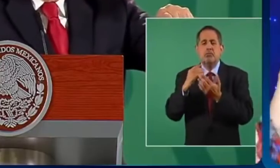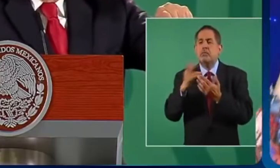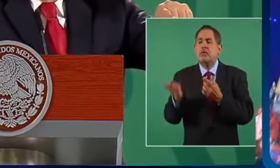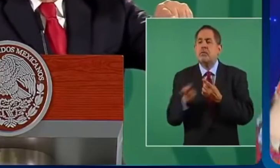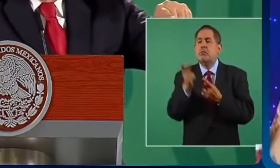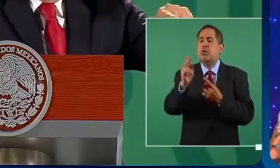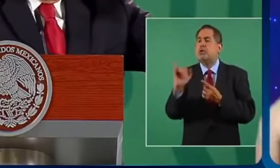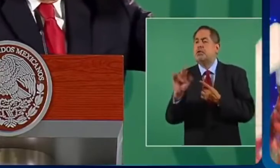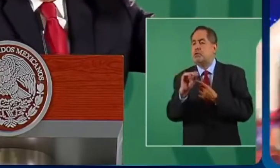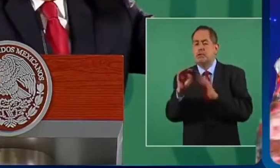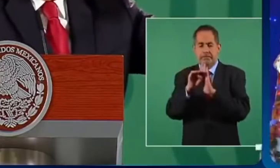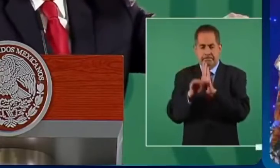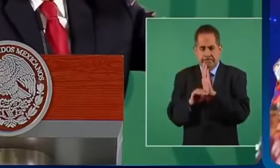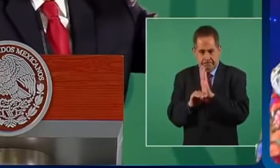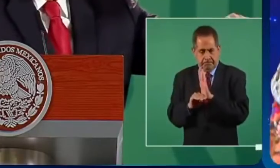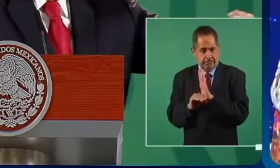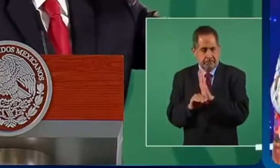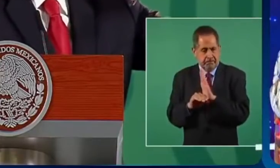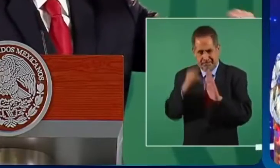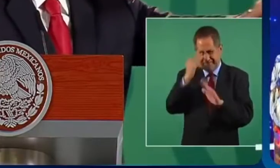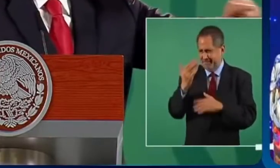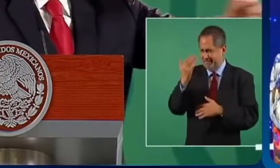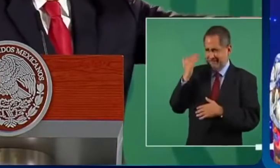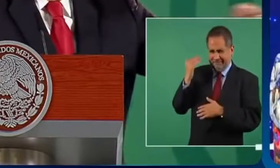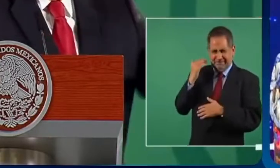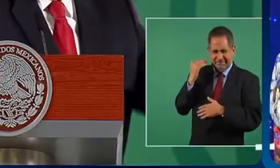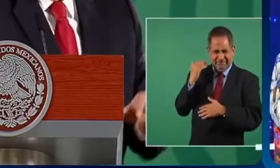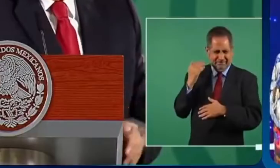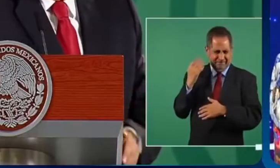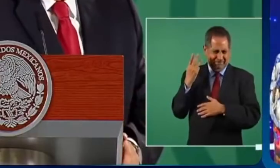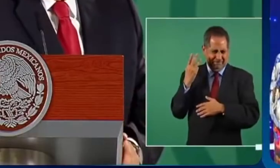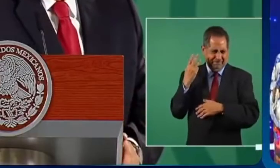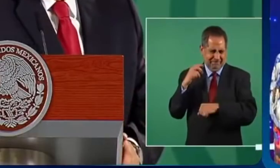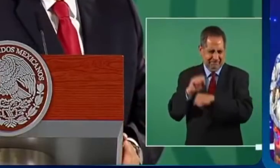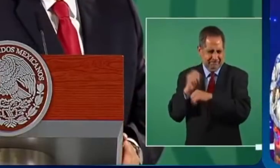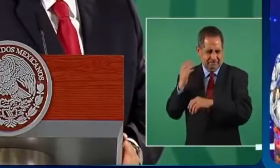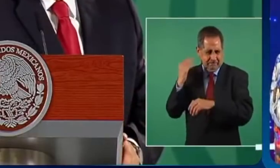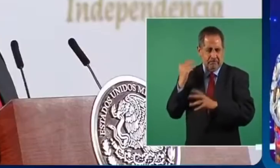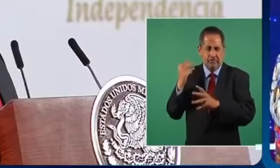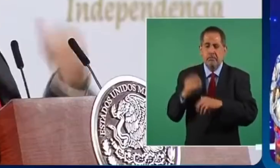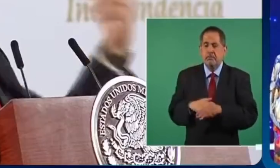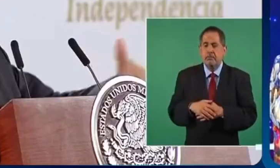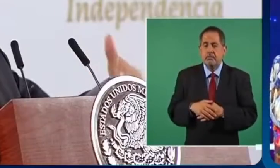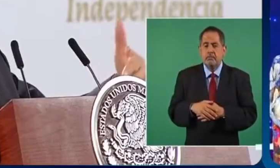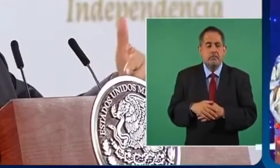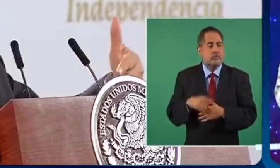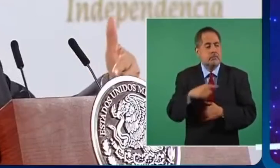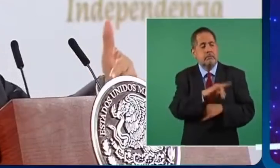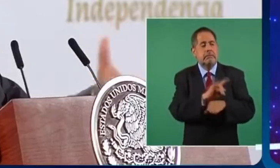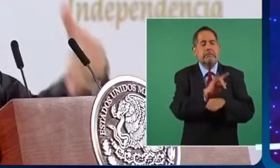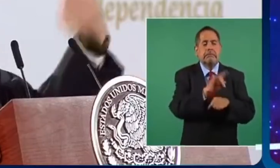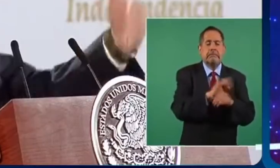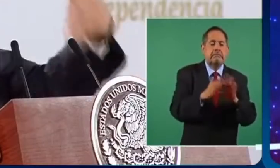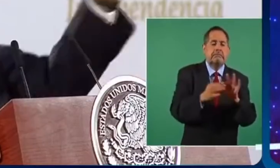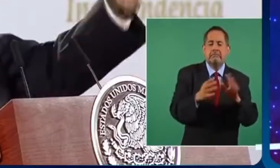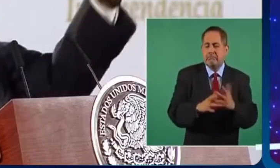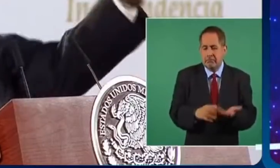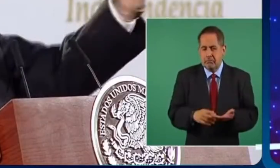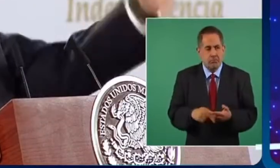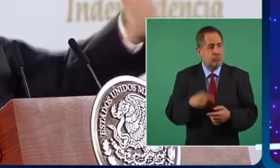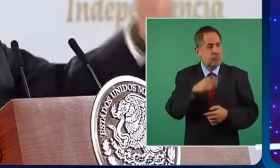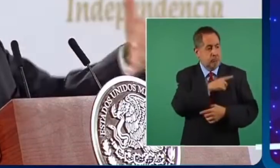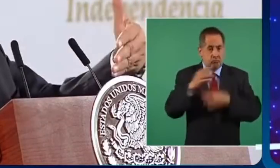este de hace unos días que este en de